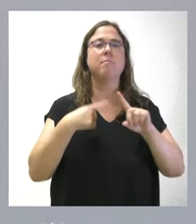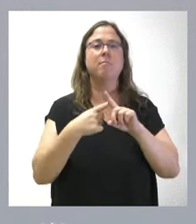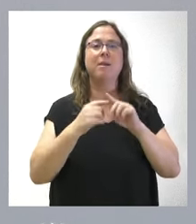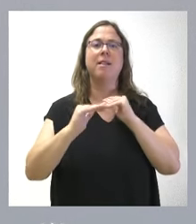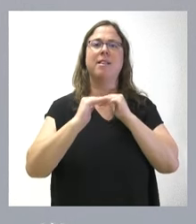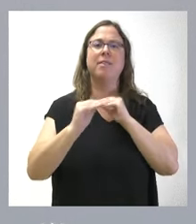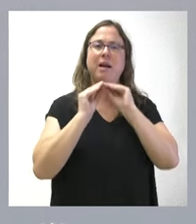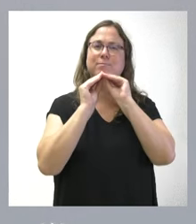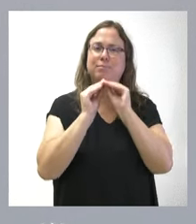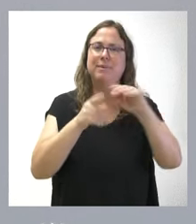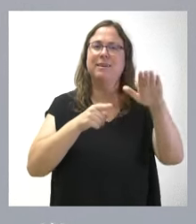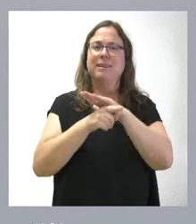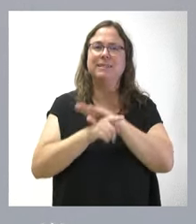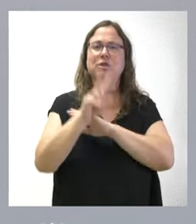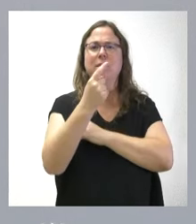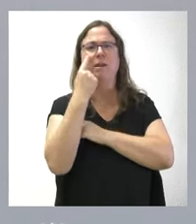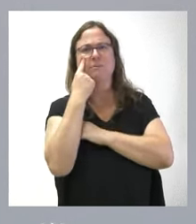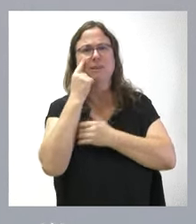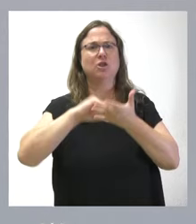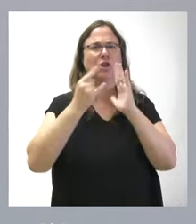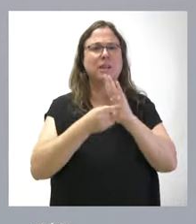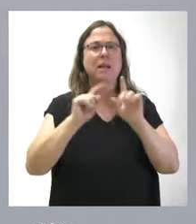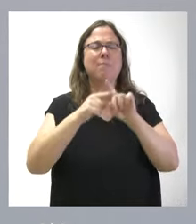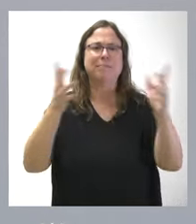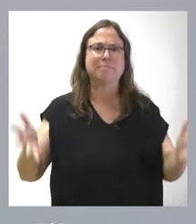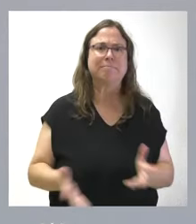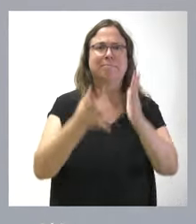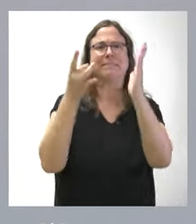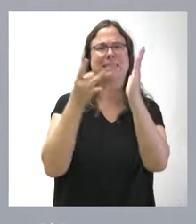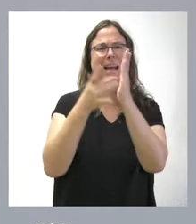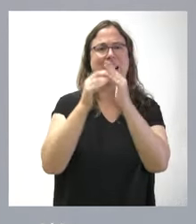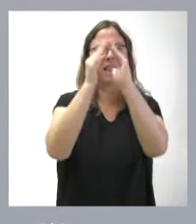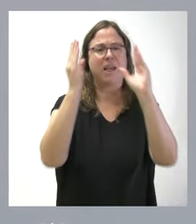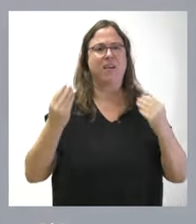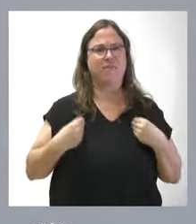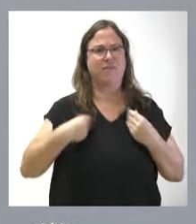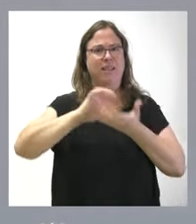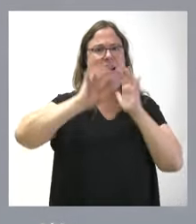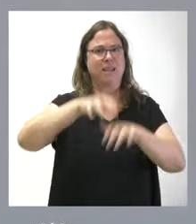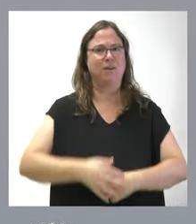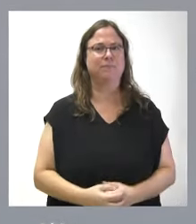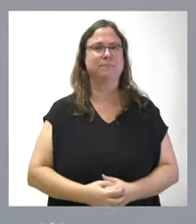elaboración y gestión de esta inspección técnica de edificios y promover la calidad de las viviendas en Castilla y León.